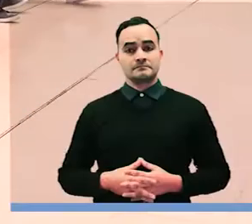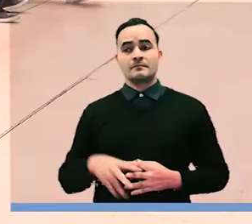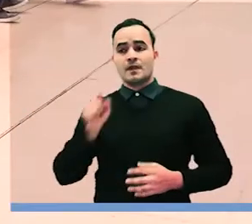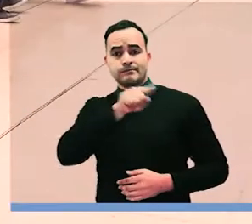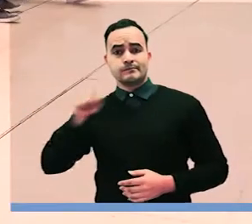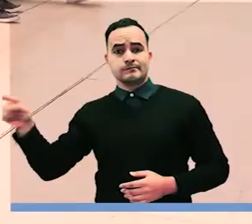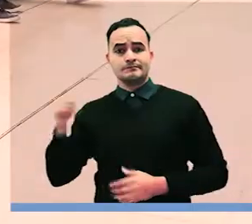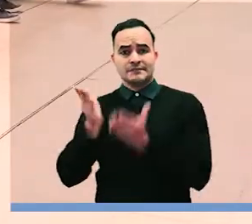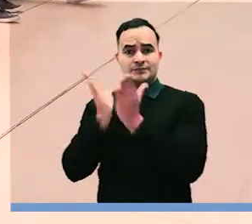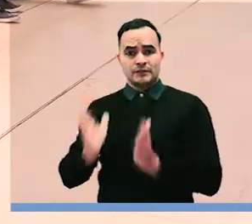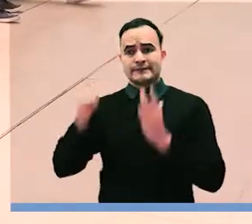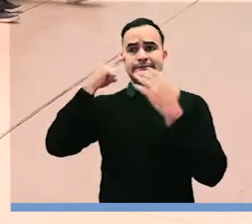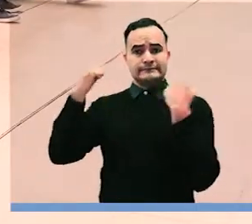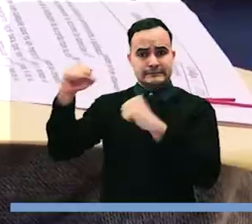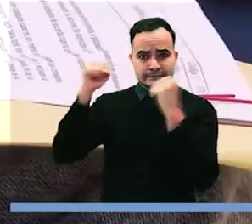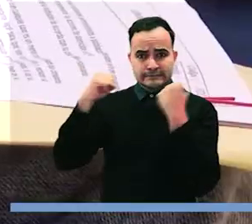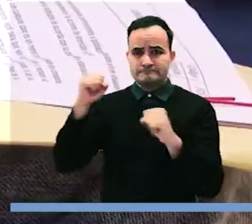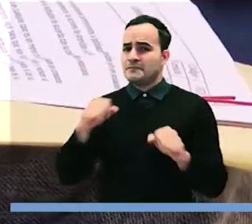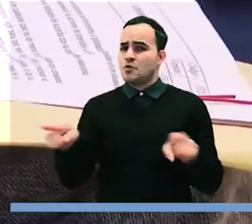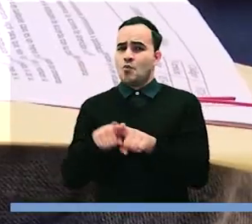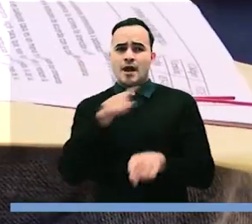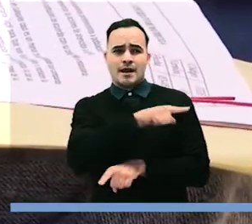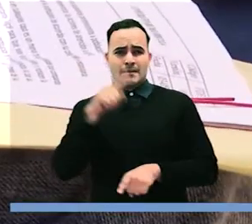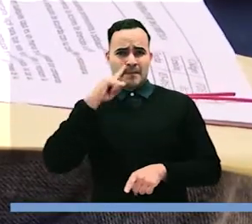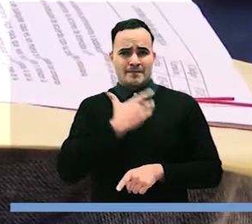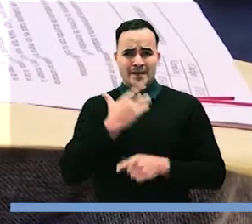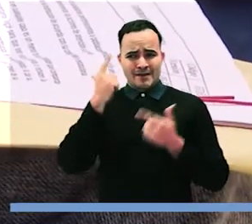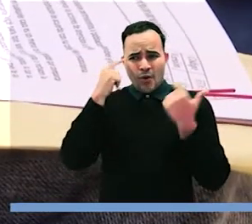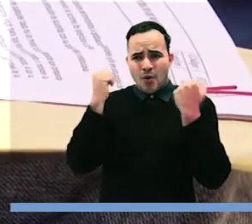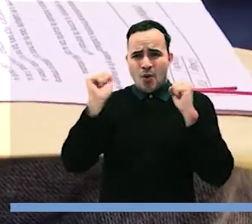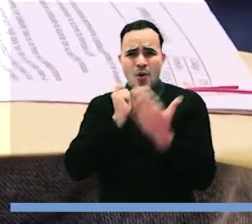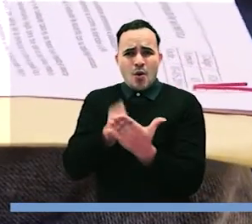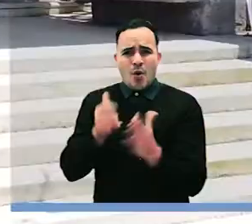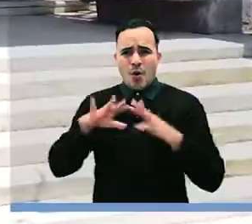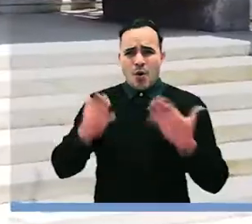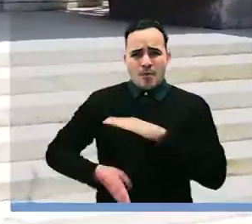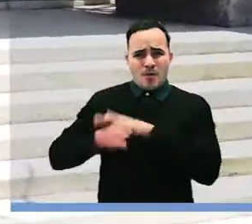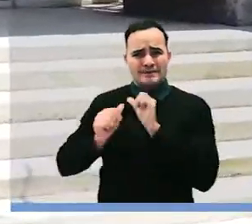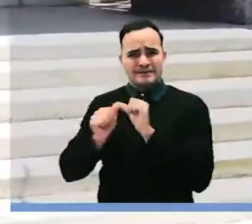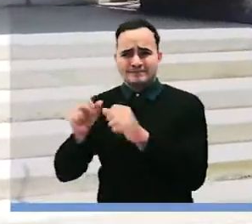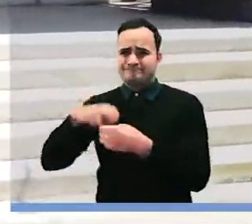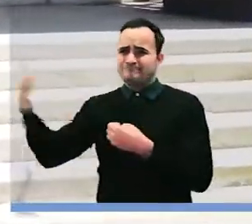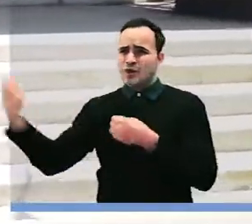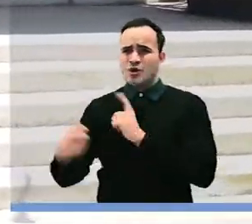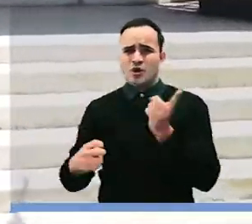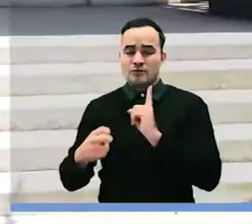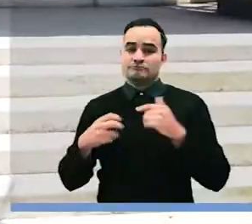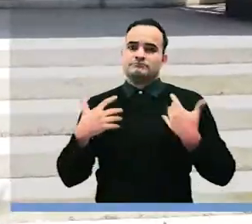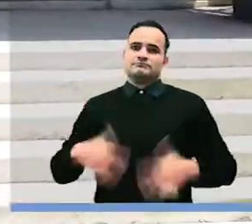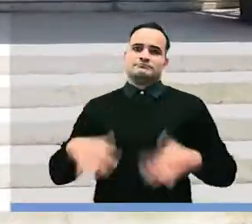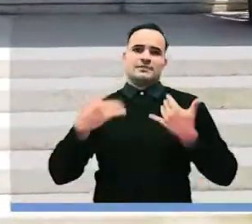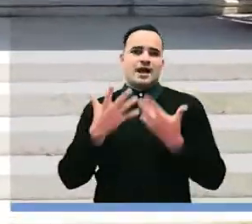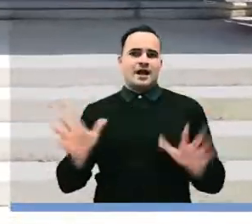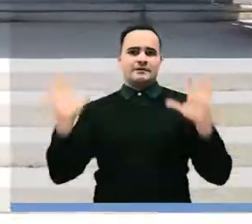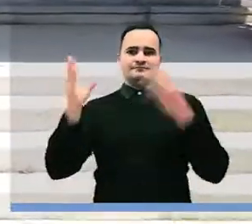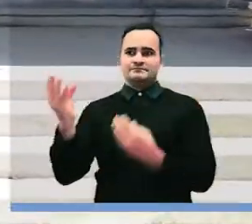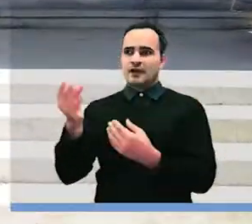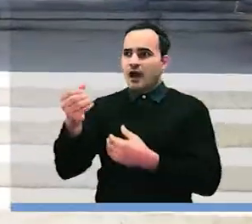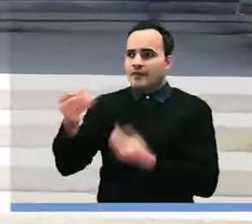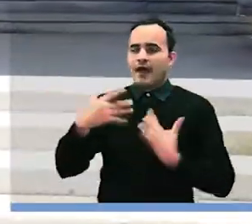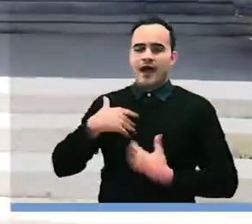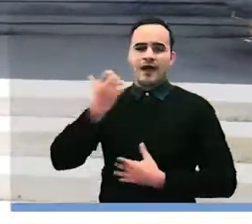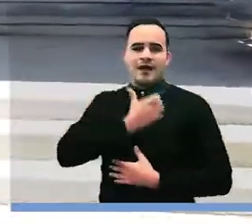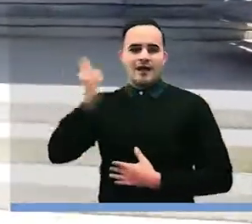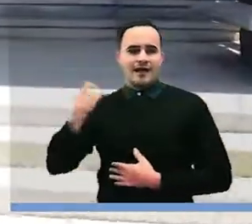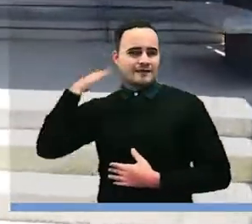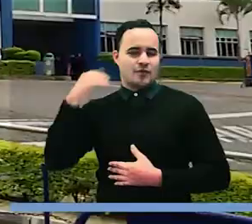La preocupación de algunos estudiantes y padres de familia para continuar los procesos formativos se convirtió en una luz de esperanza con este anuncio del